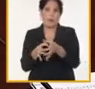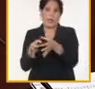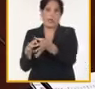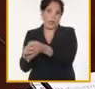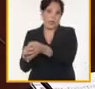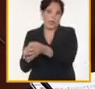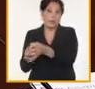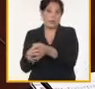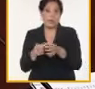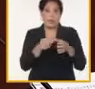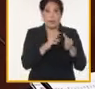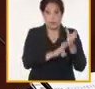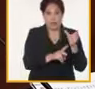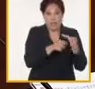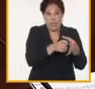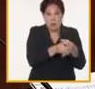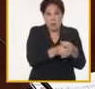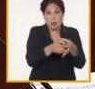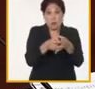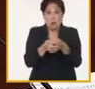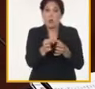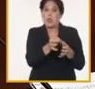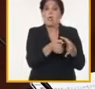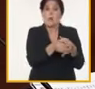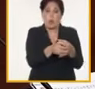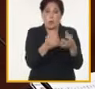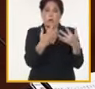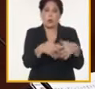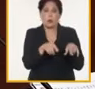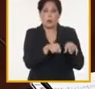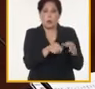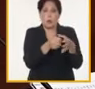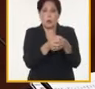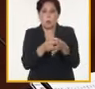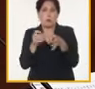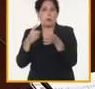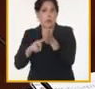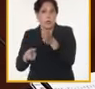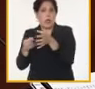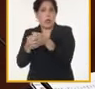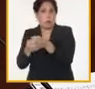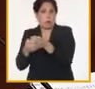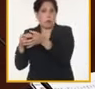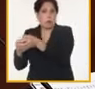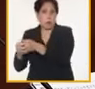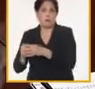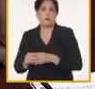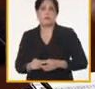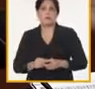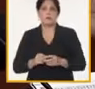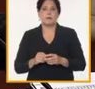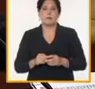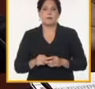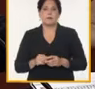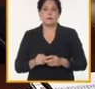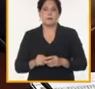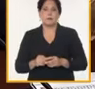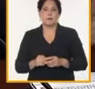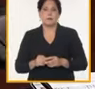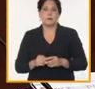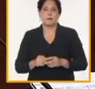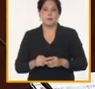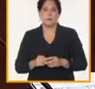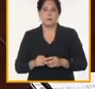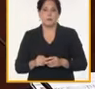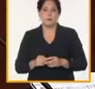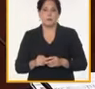provincia en cada uno de los municipios fue referente para el territorio de esa división Mambisa